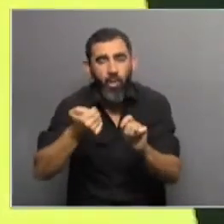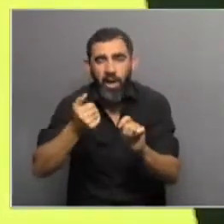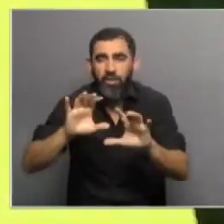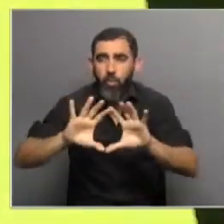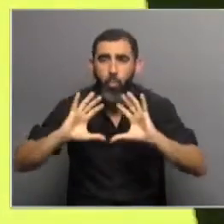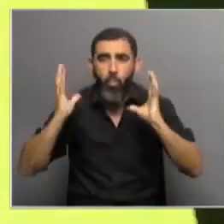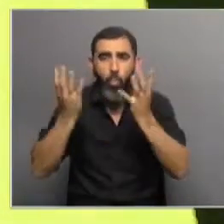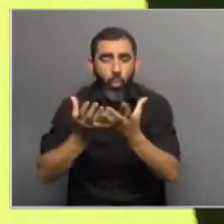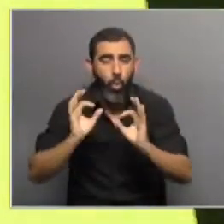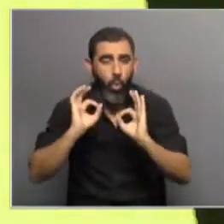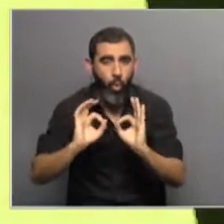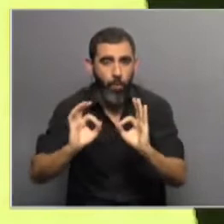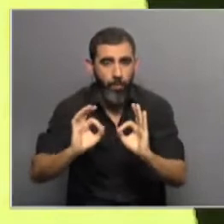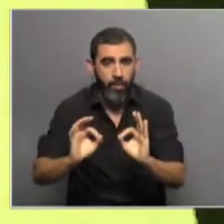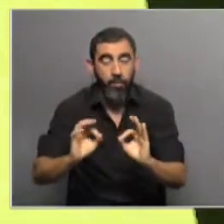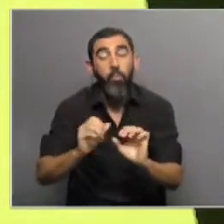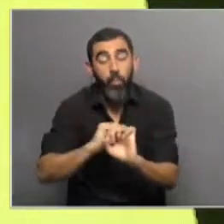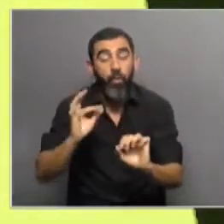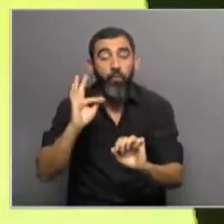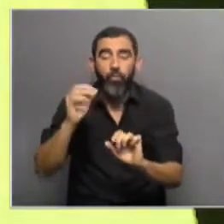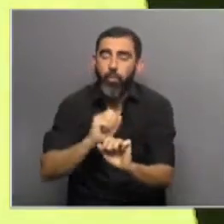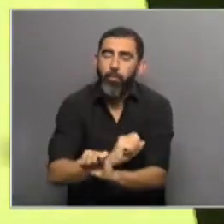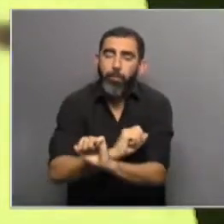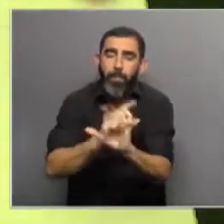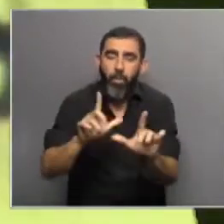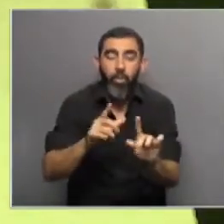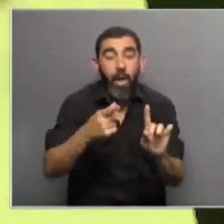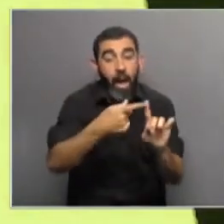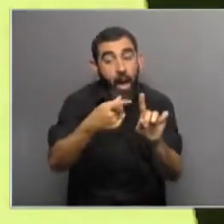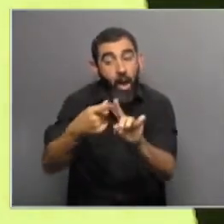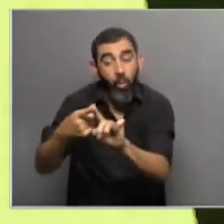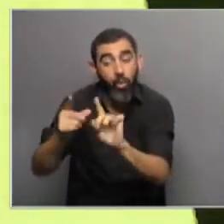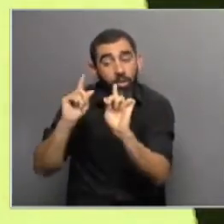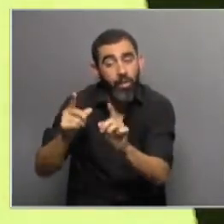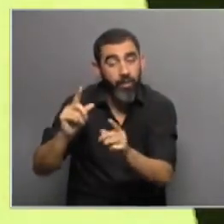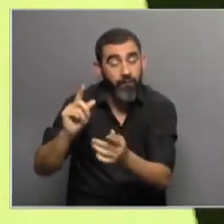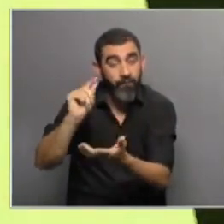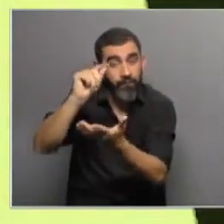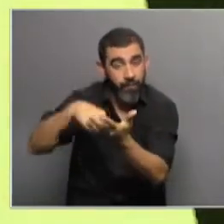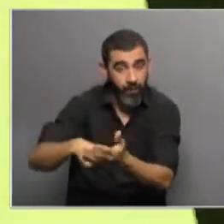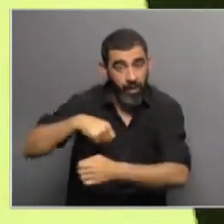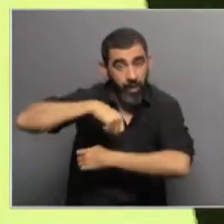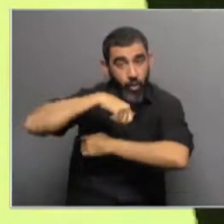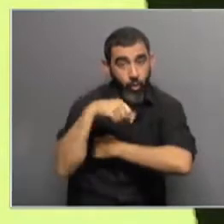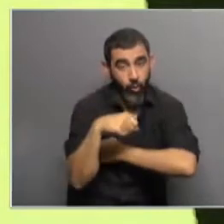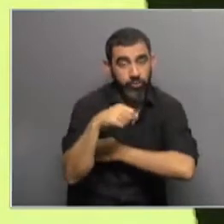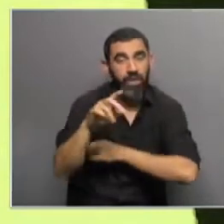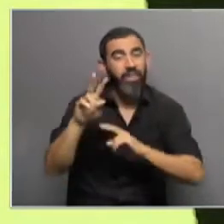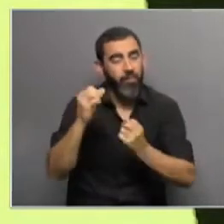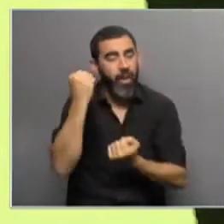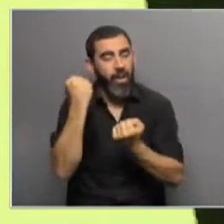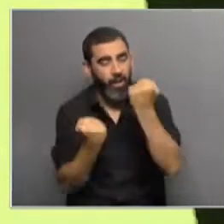y el escenario va camino a empeorar. Los acuerdos que deben surgir en Glasgow tienen mucho de económico,